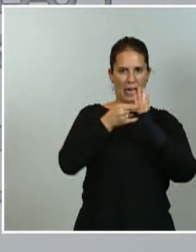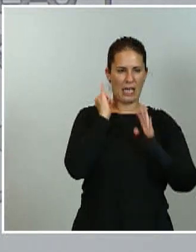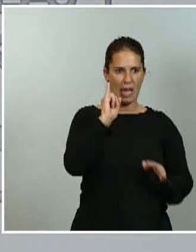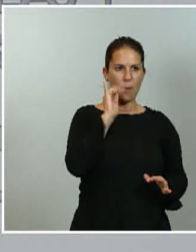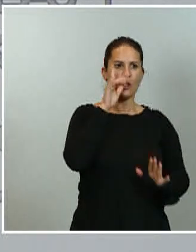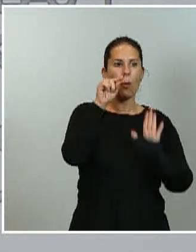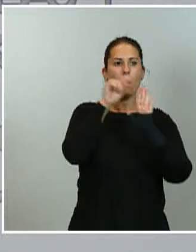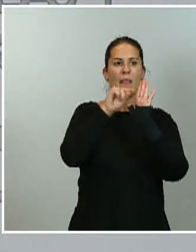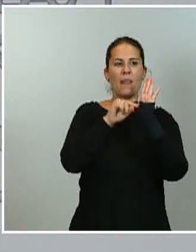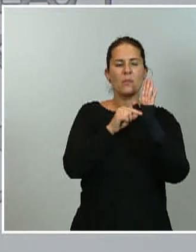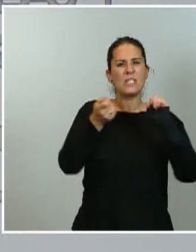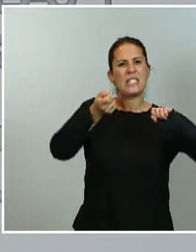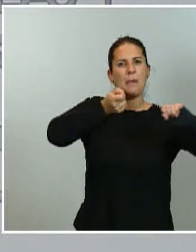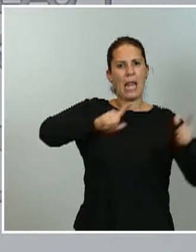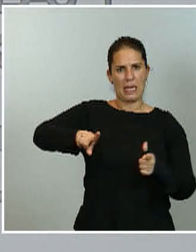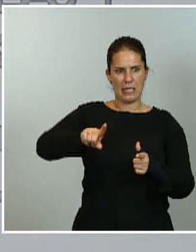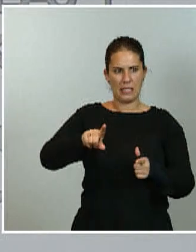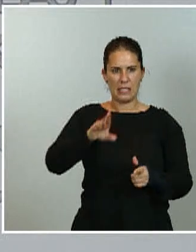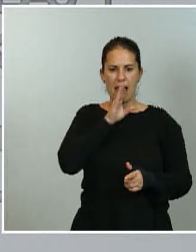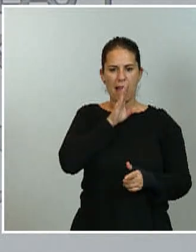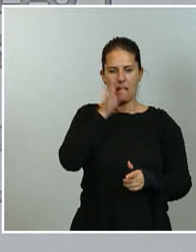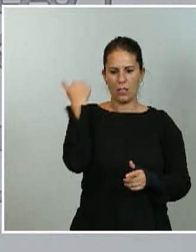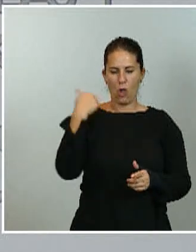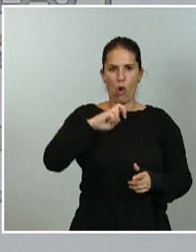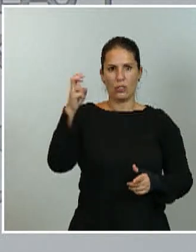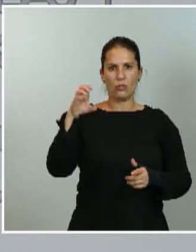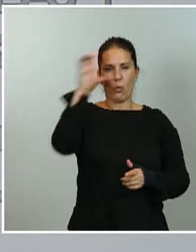a las que en estos contextos se han adoptado por parte de otras comunidades autónomas.